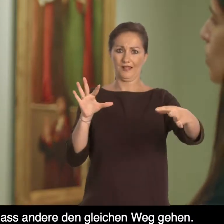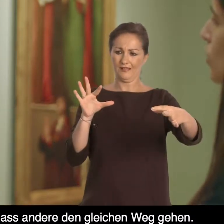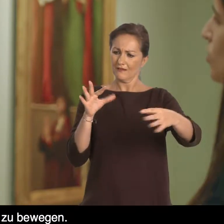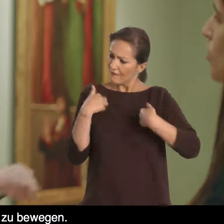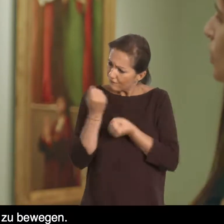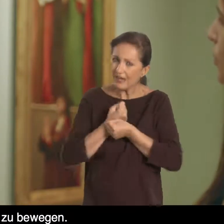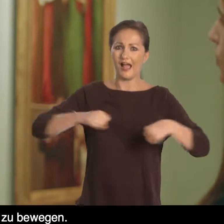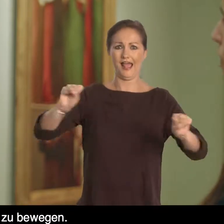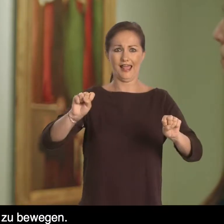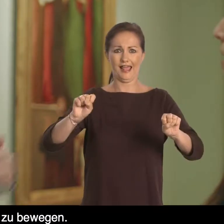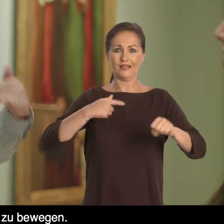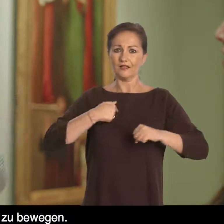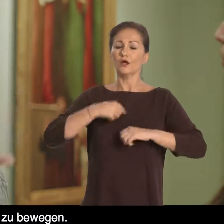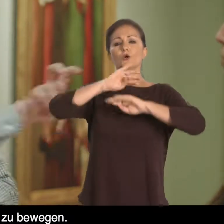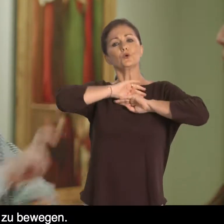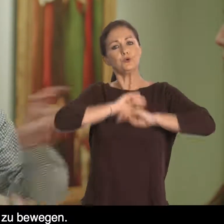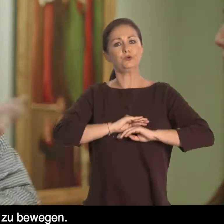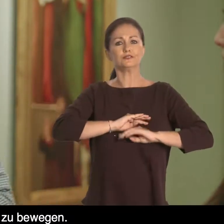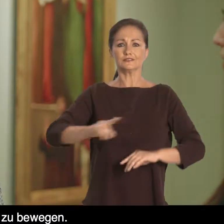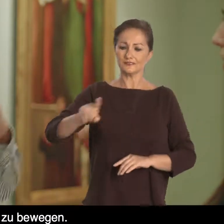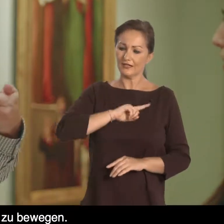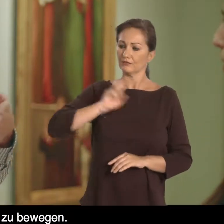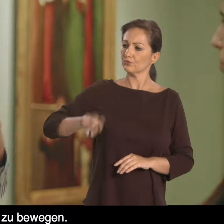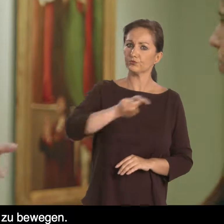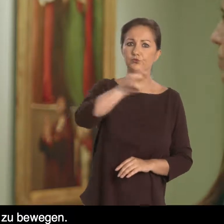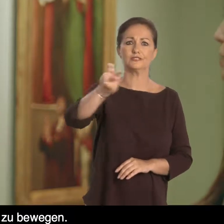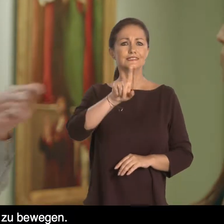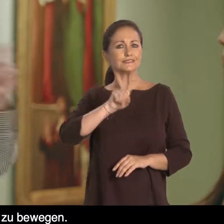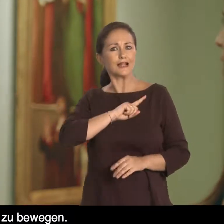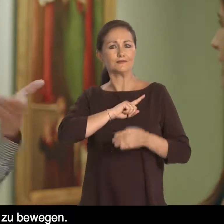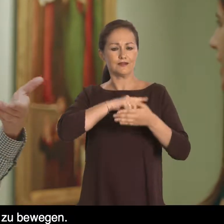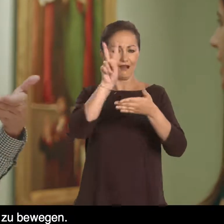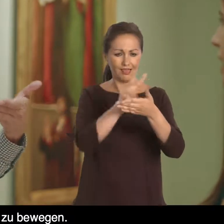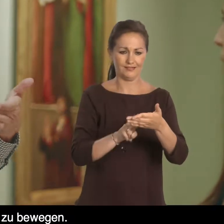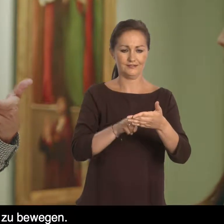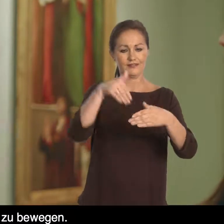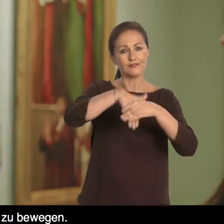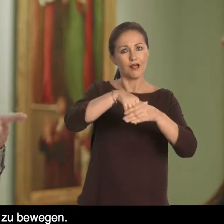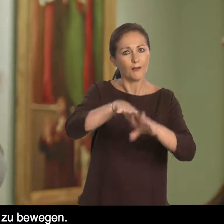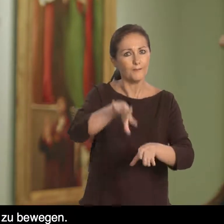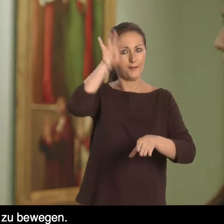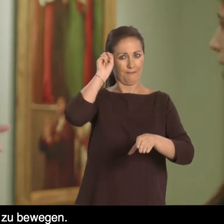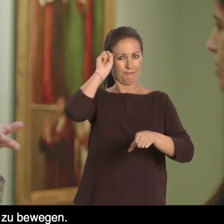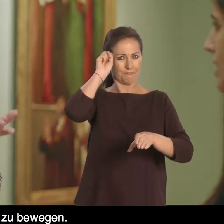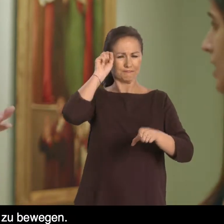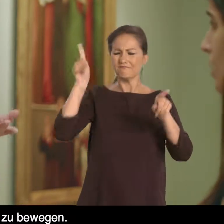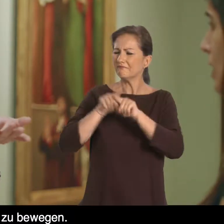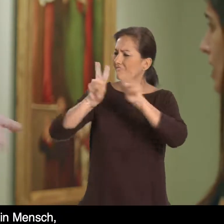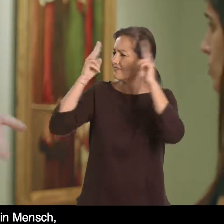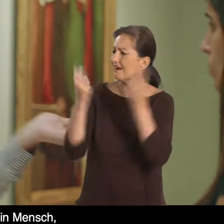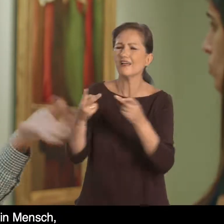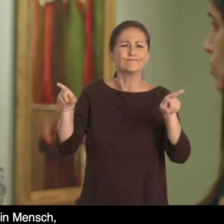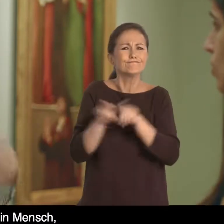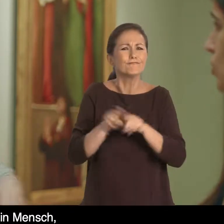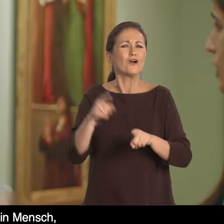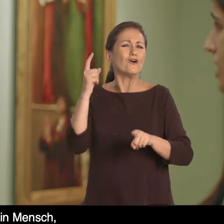¿No habrá excusa? para moverme. Yo puedo leer, me das una explicación y la puedo entender, igual